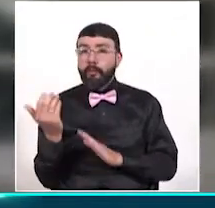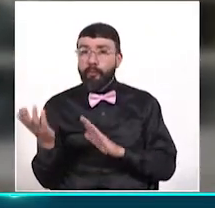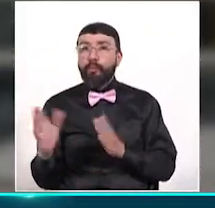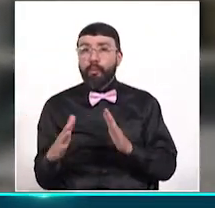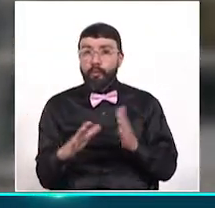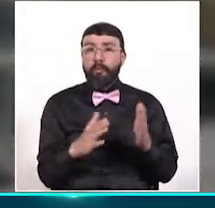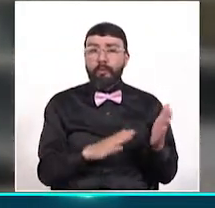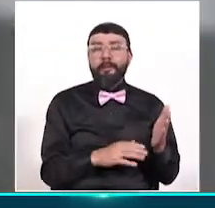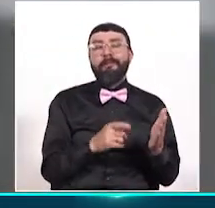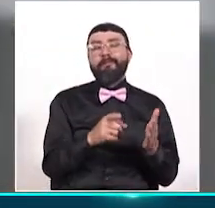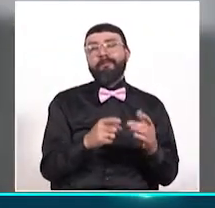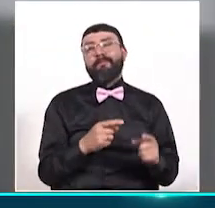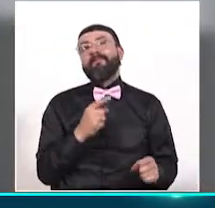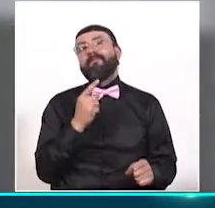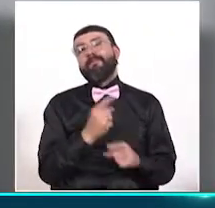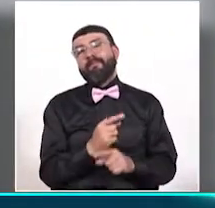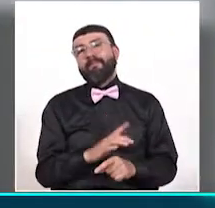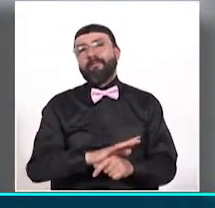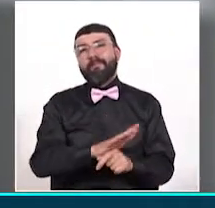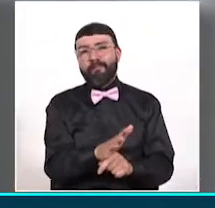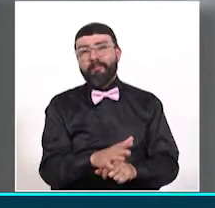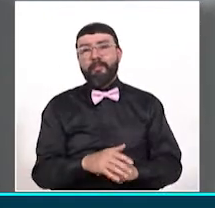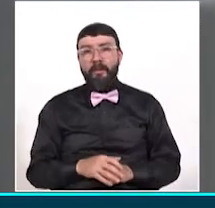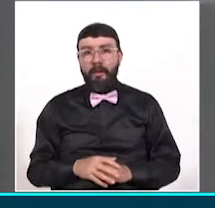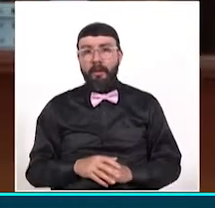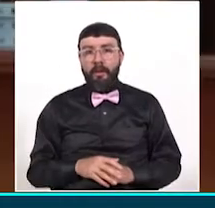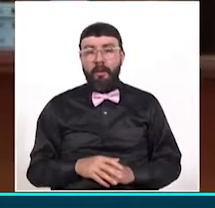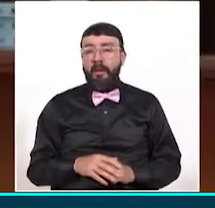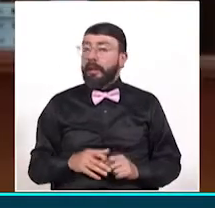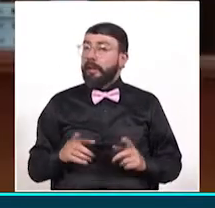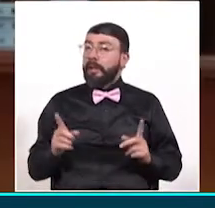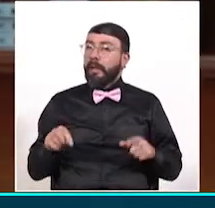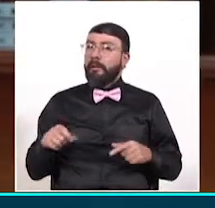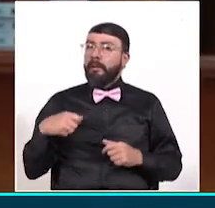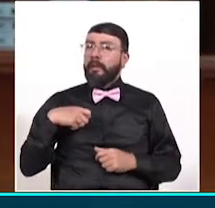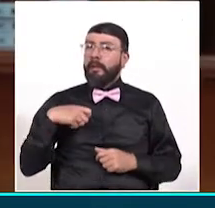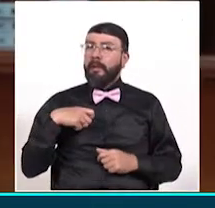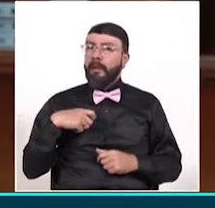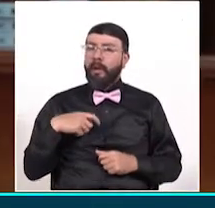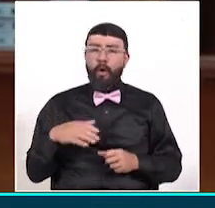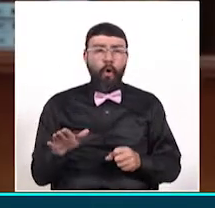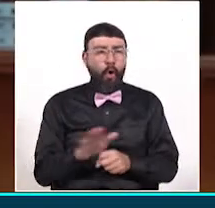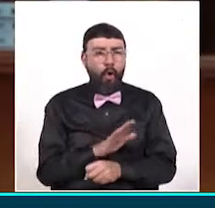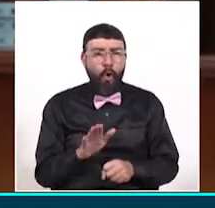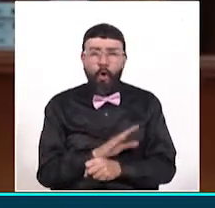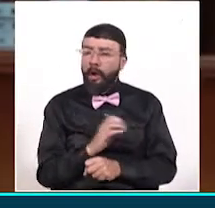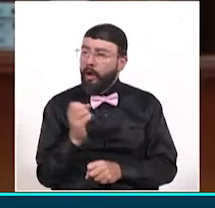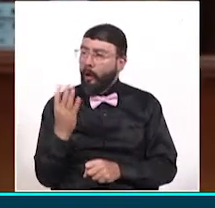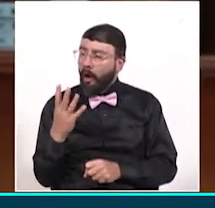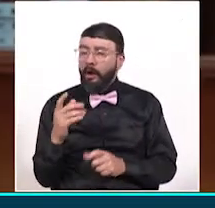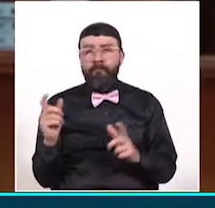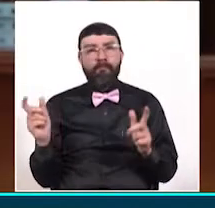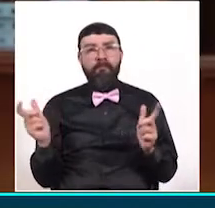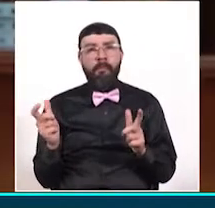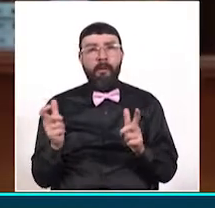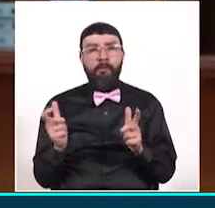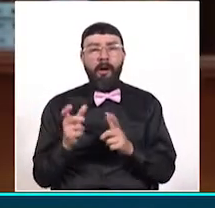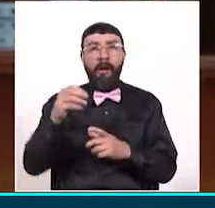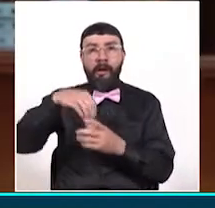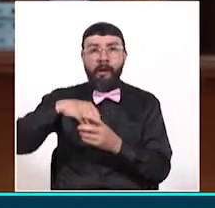por COVID-19. Hoy también tenemos una ocupación que ha disminuido,